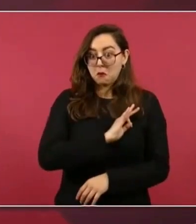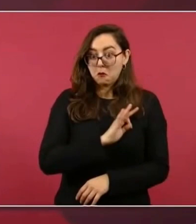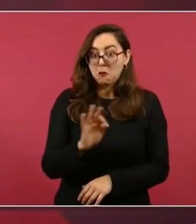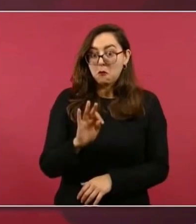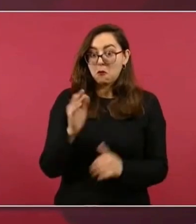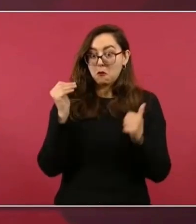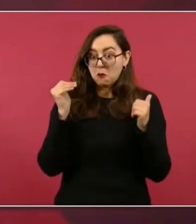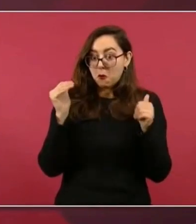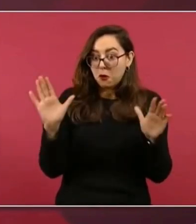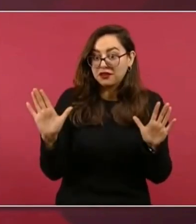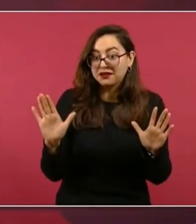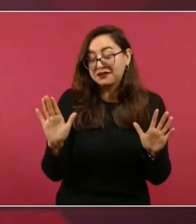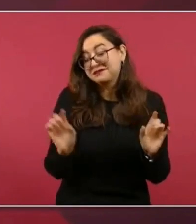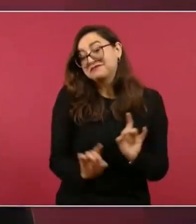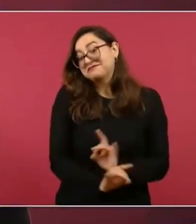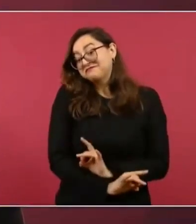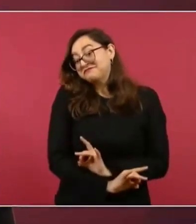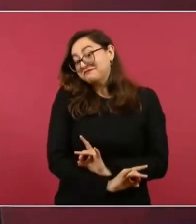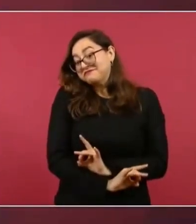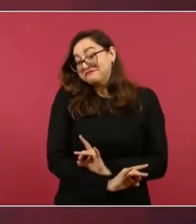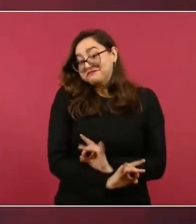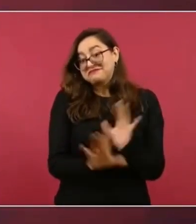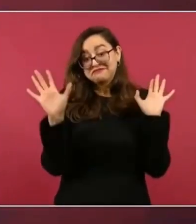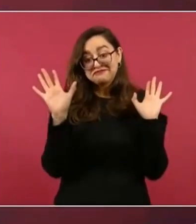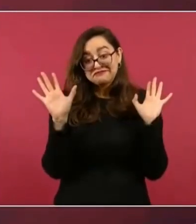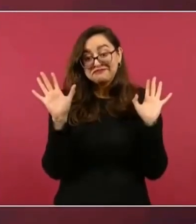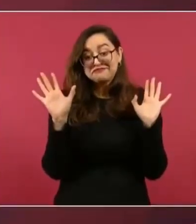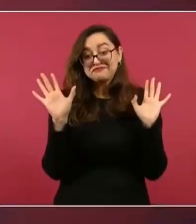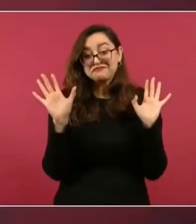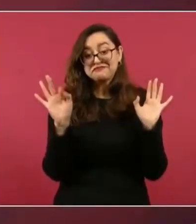que así es el béisbol, todo es posible.